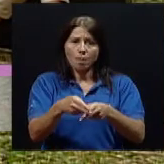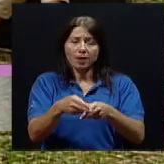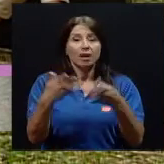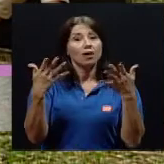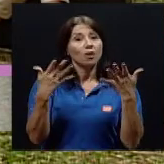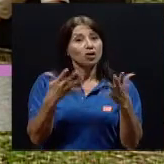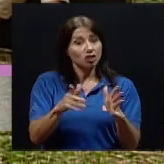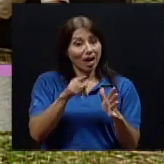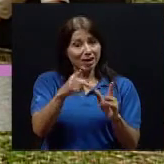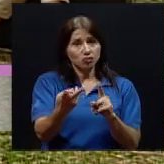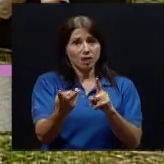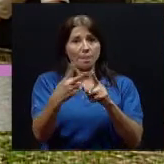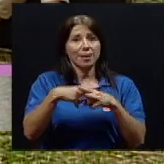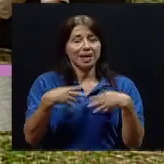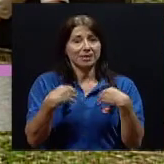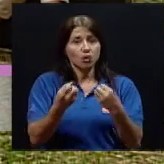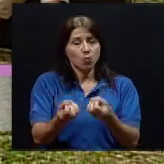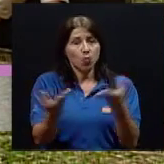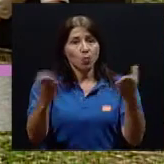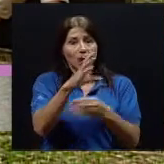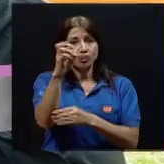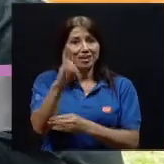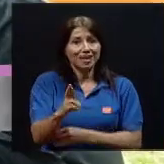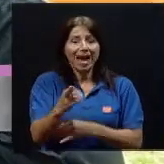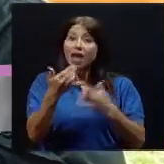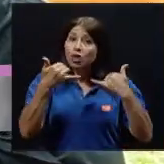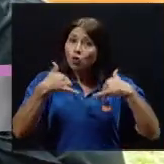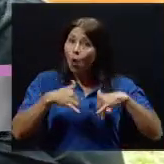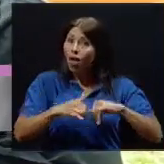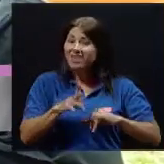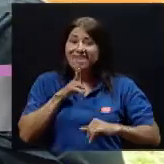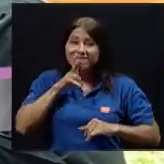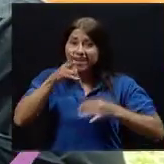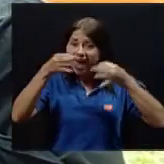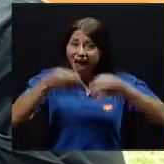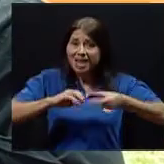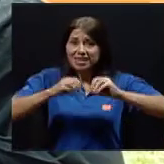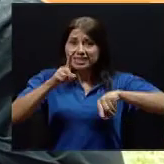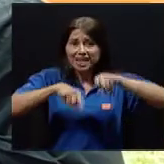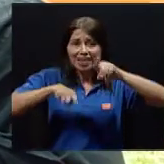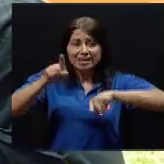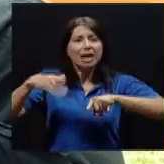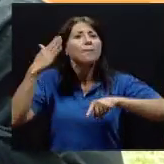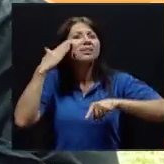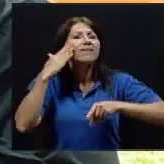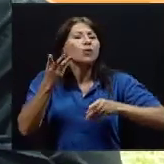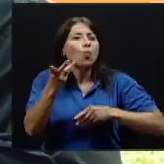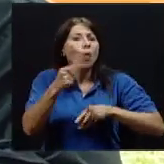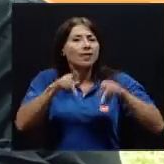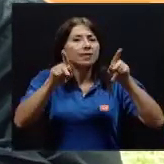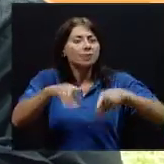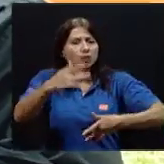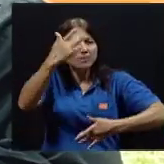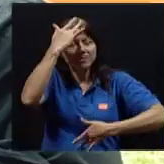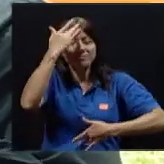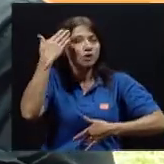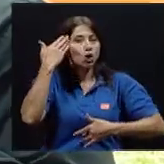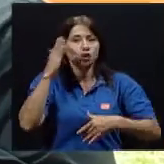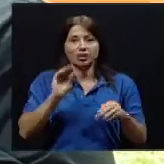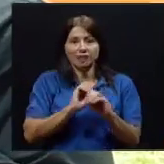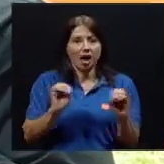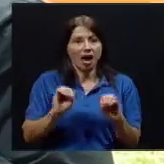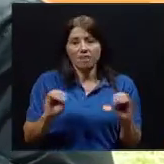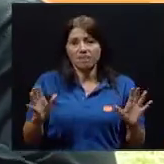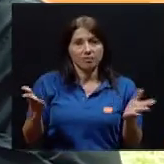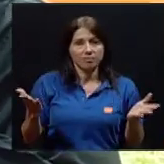pública costarricense, no existe todavía una estadística real que logre definir realmente qué número de los pacientes en este país pueden